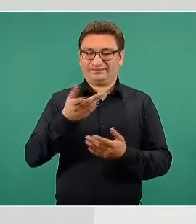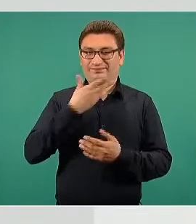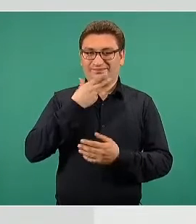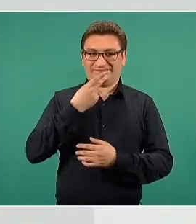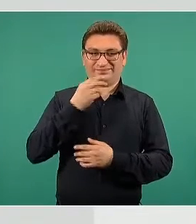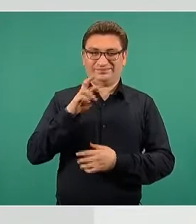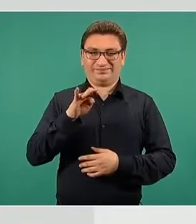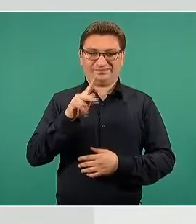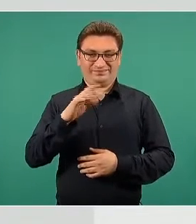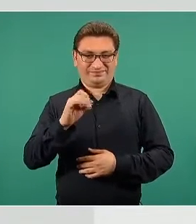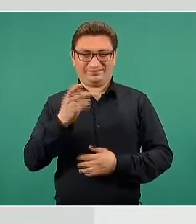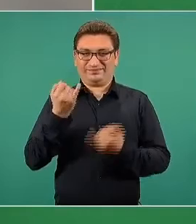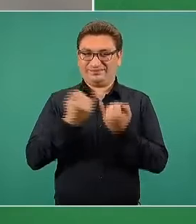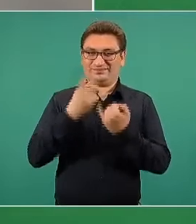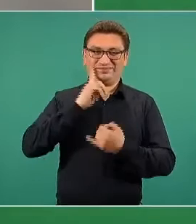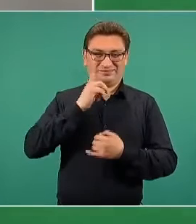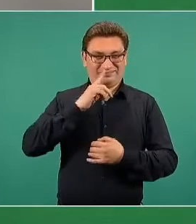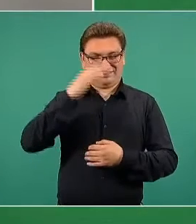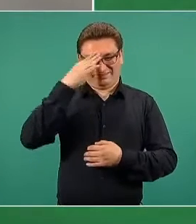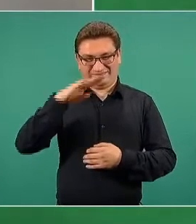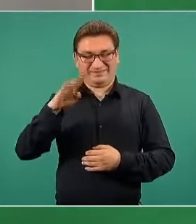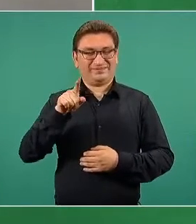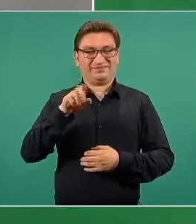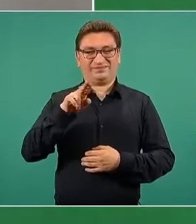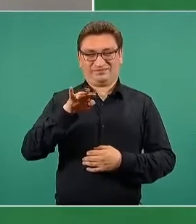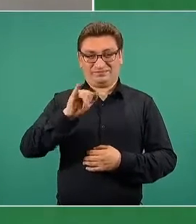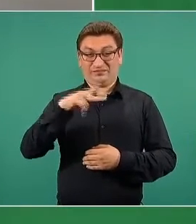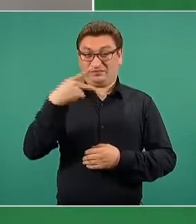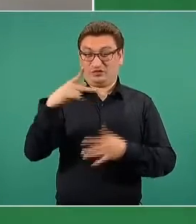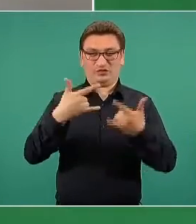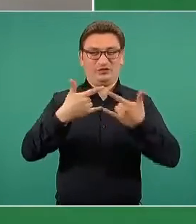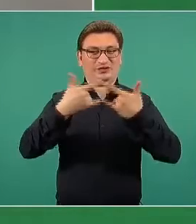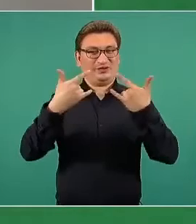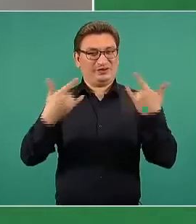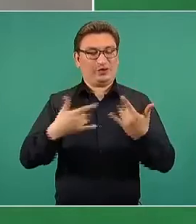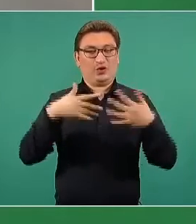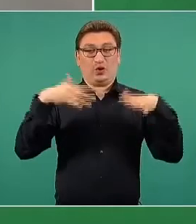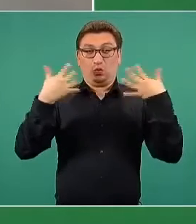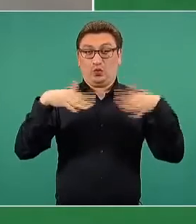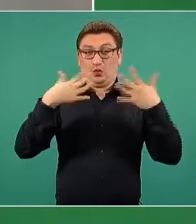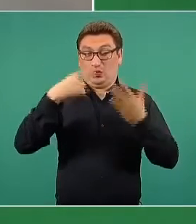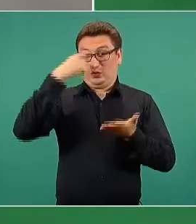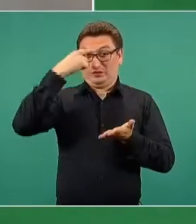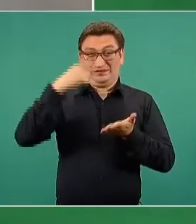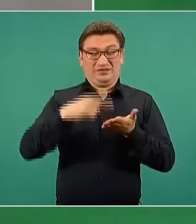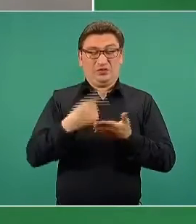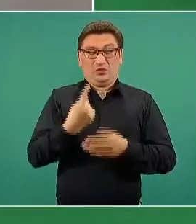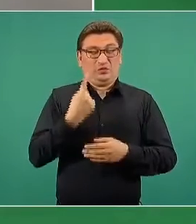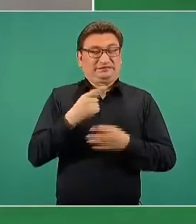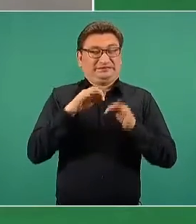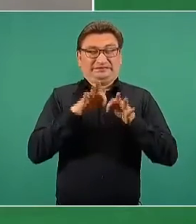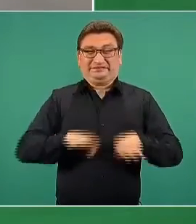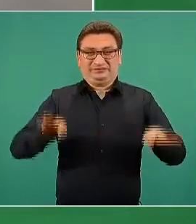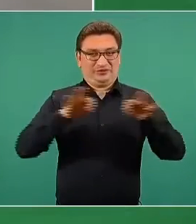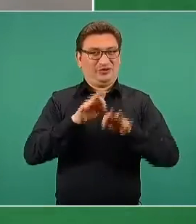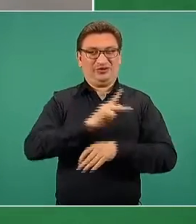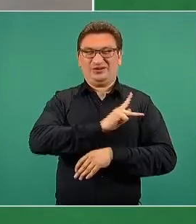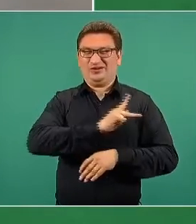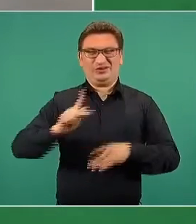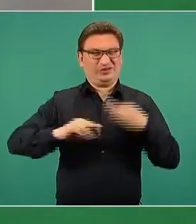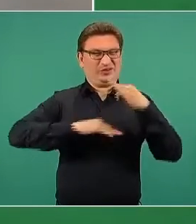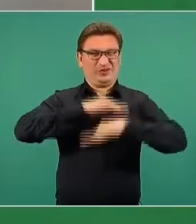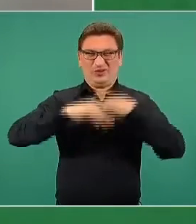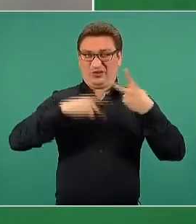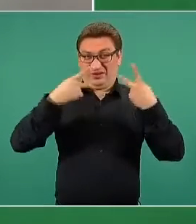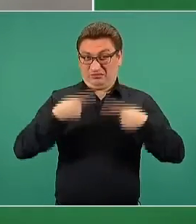testimonios. Definitivamente me parece que algo que es importantísimo es que todas, todas las